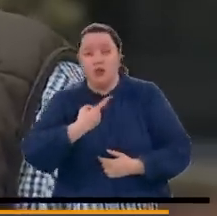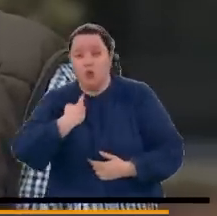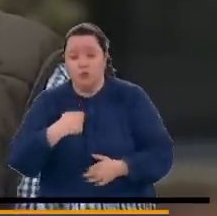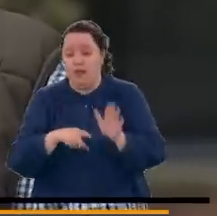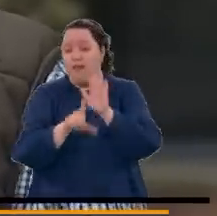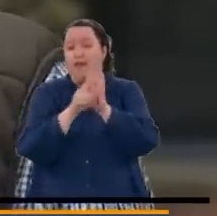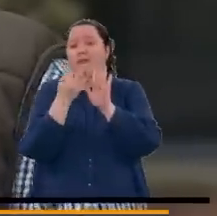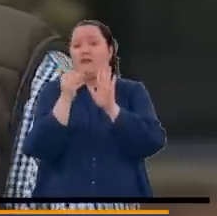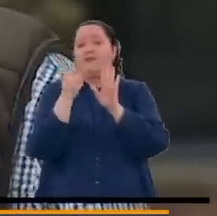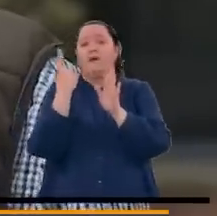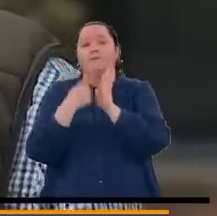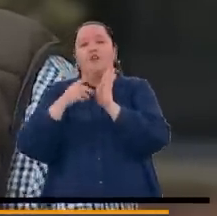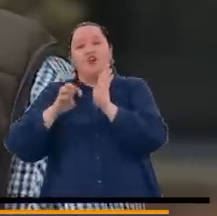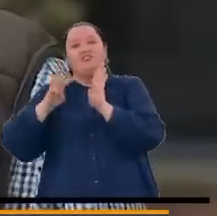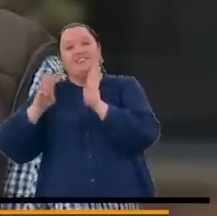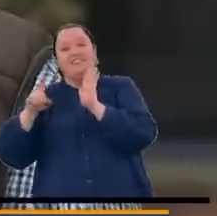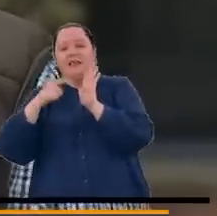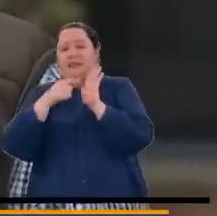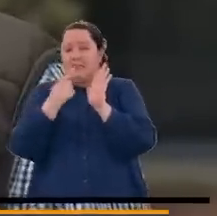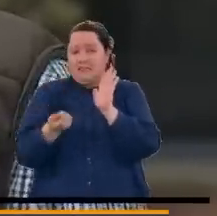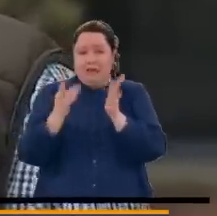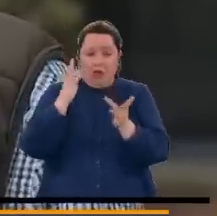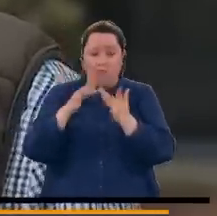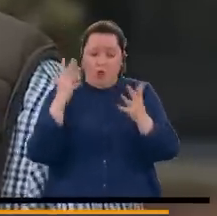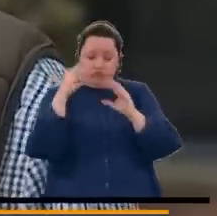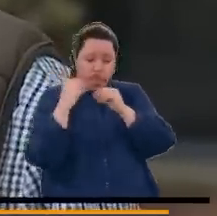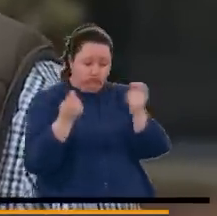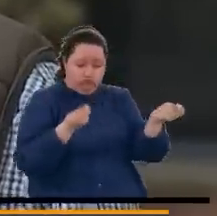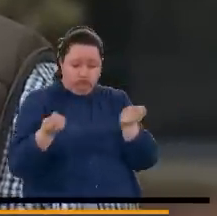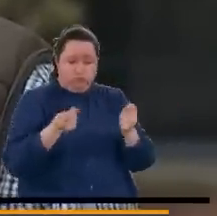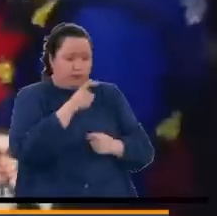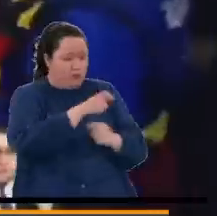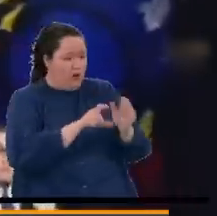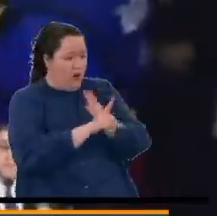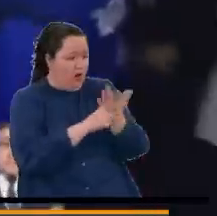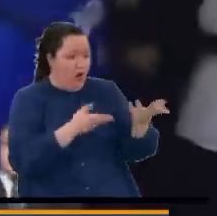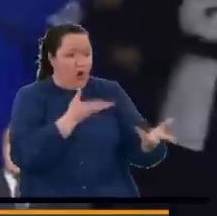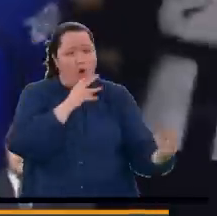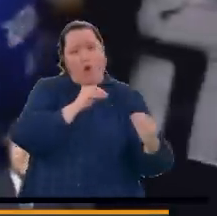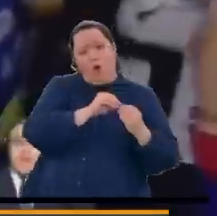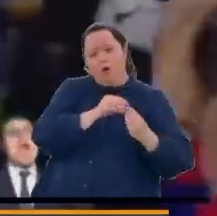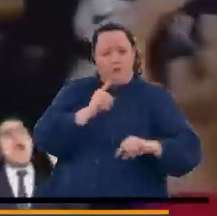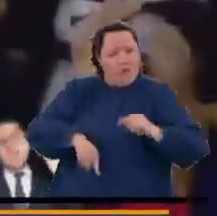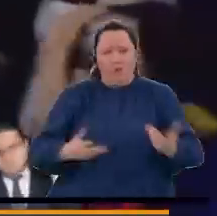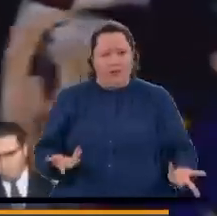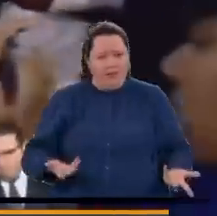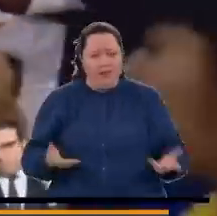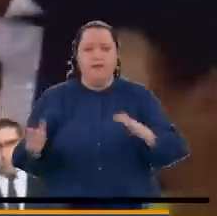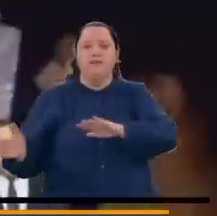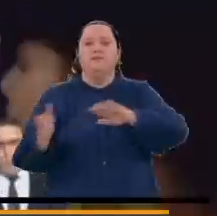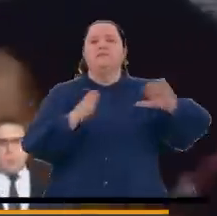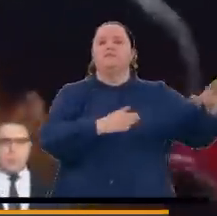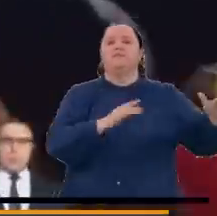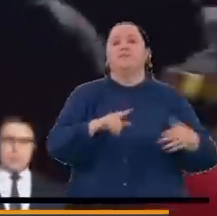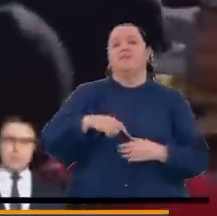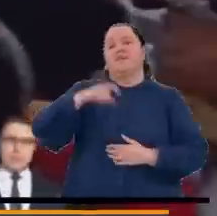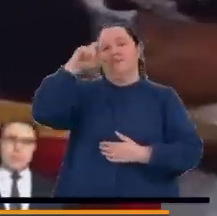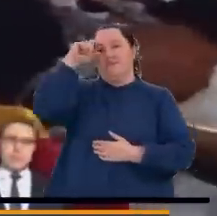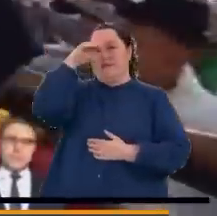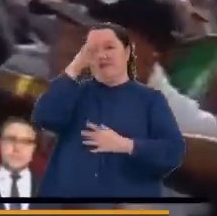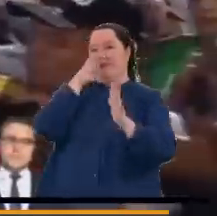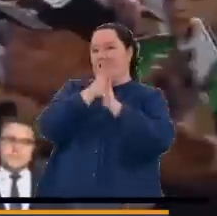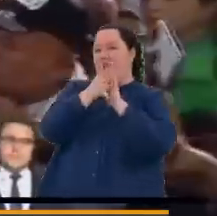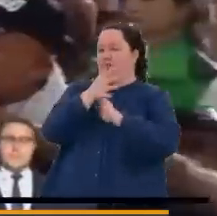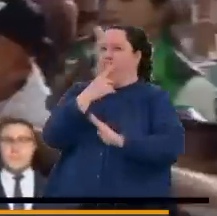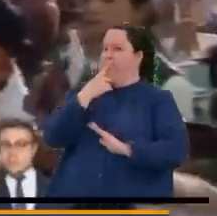30 del 86 establece que usted no puede tener un mecanismo de negociación con alguien que está en los cultivos ilícitos. Otra de las polémicas afirmaciones que hizo el presidente Gustavo